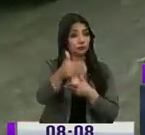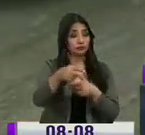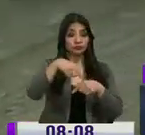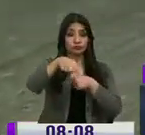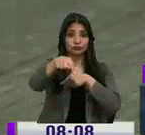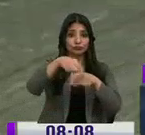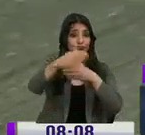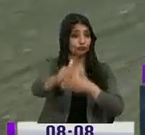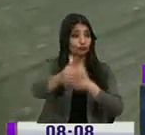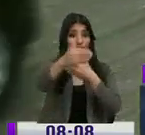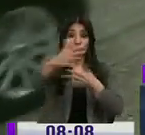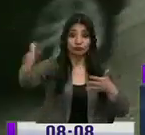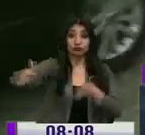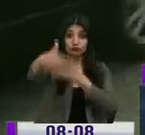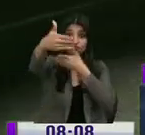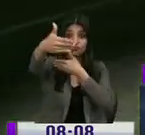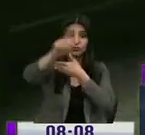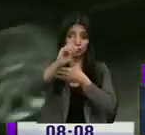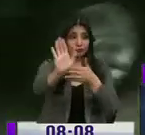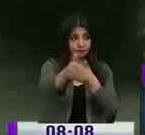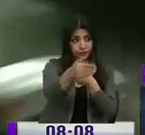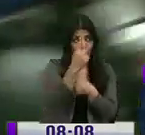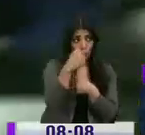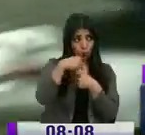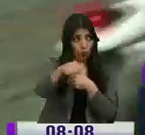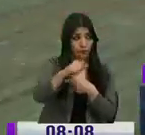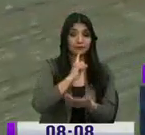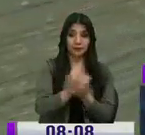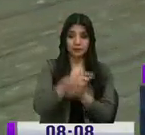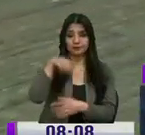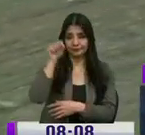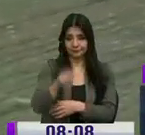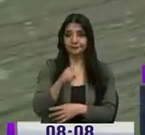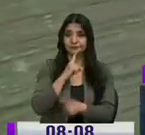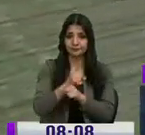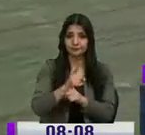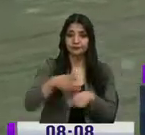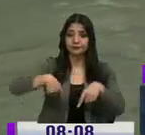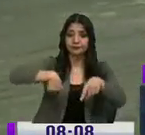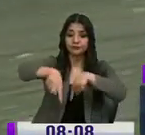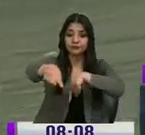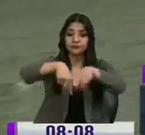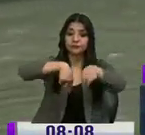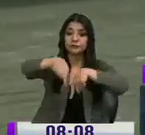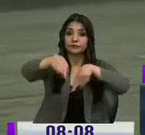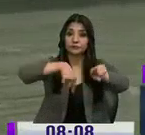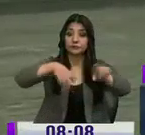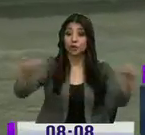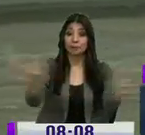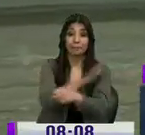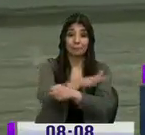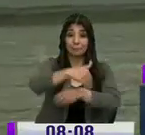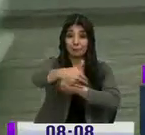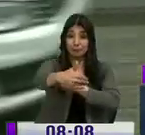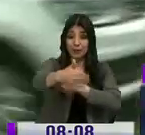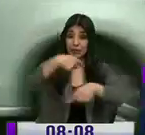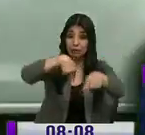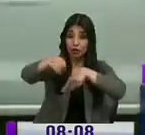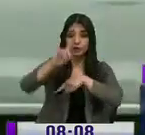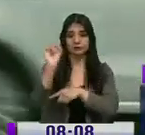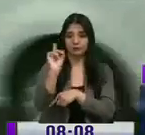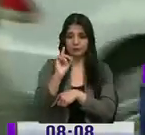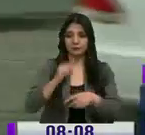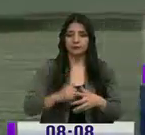estos sectores, es decir, únicamente cierres parciales. Efectivamente, no hay un cierre total de la